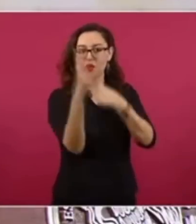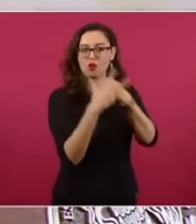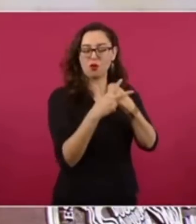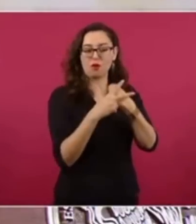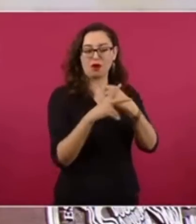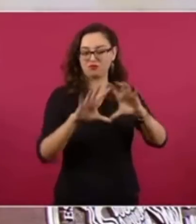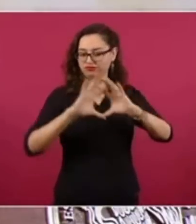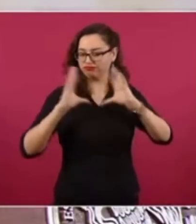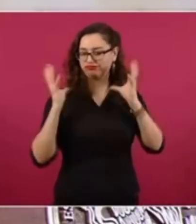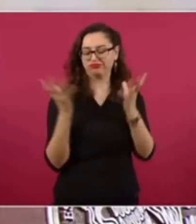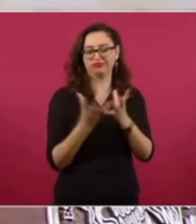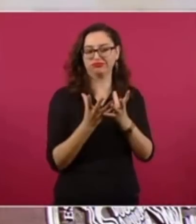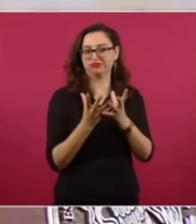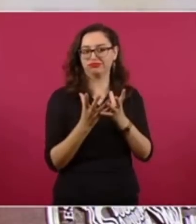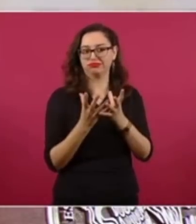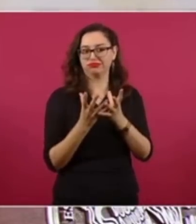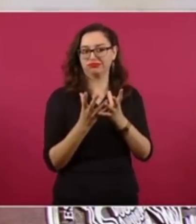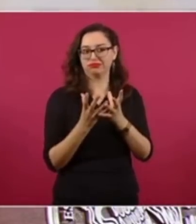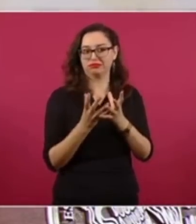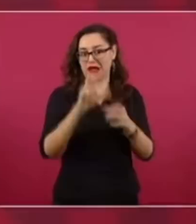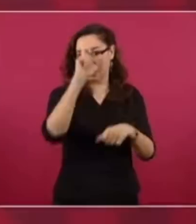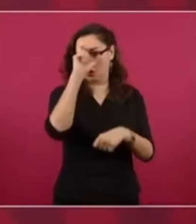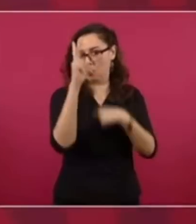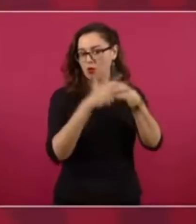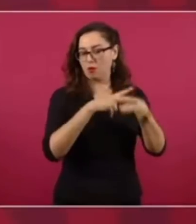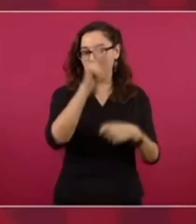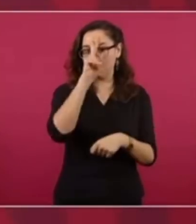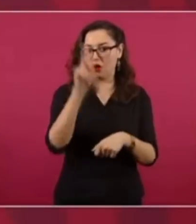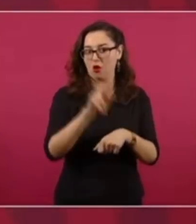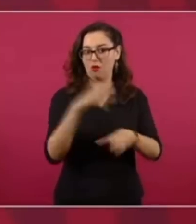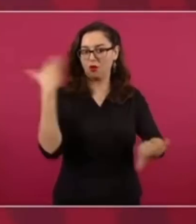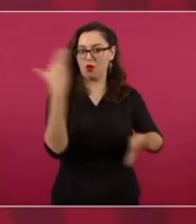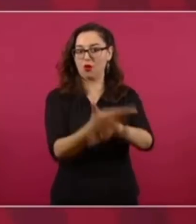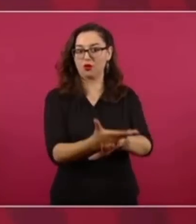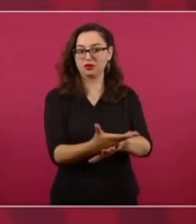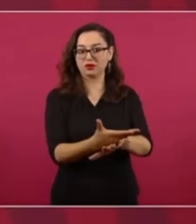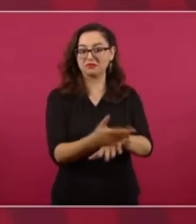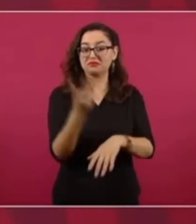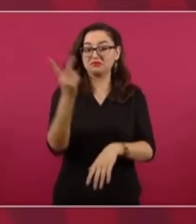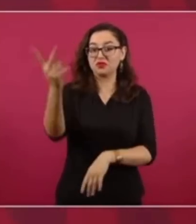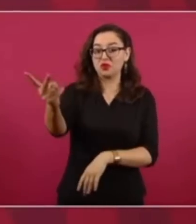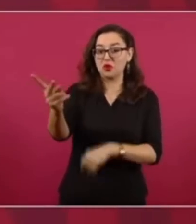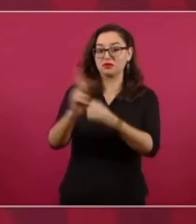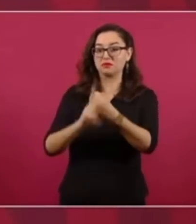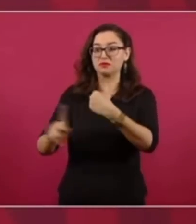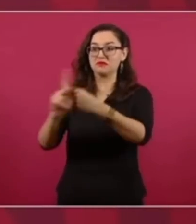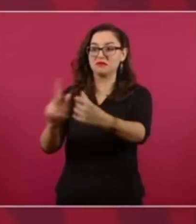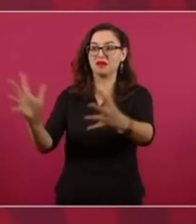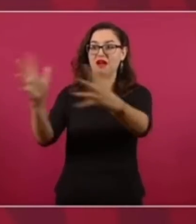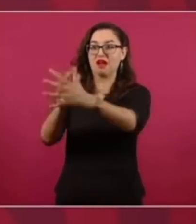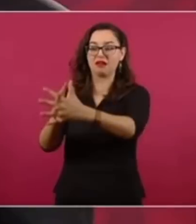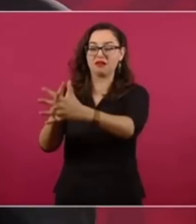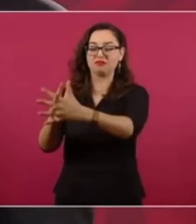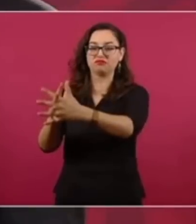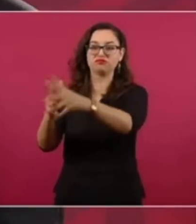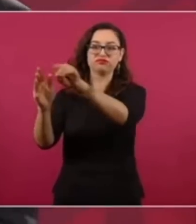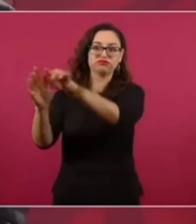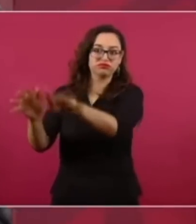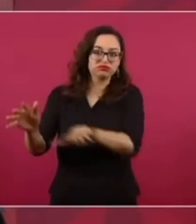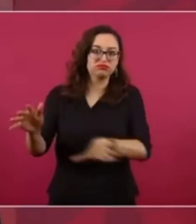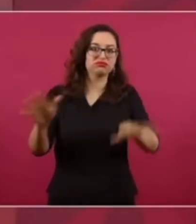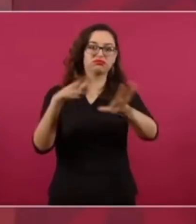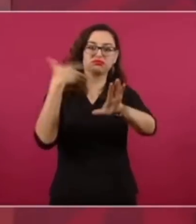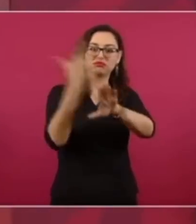Bueno, todo el mundo, pero fundamentalmente Europa. Entonces, las tensiones